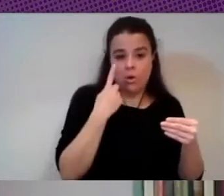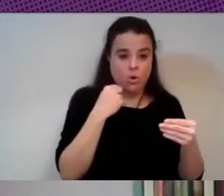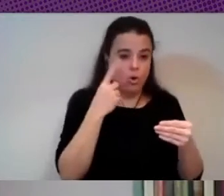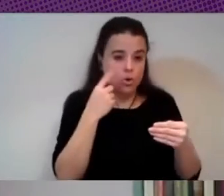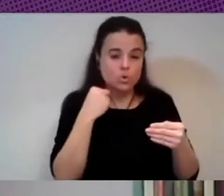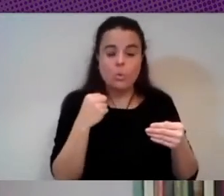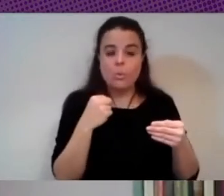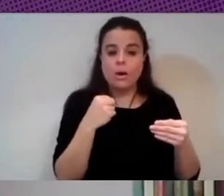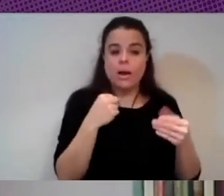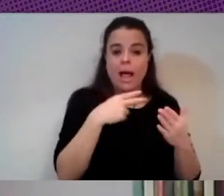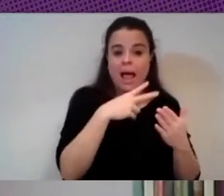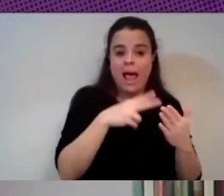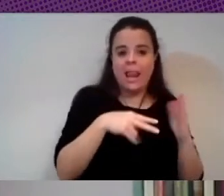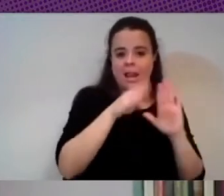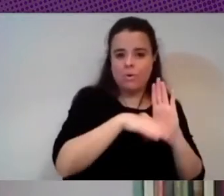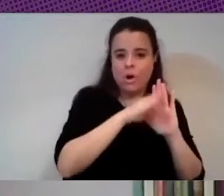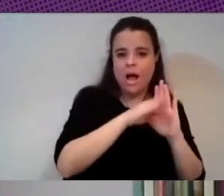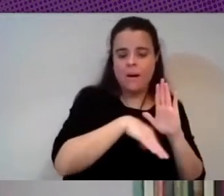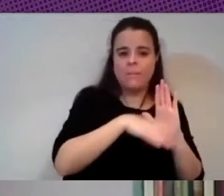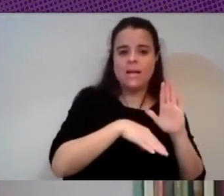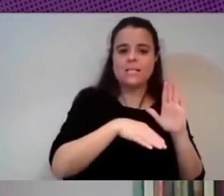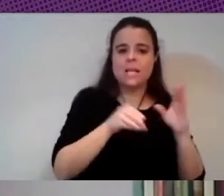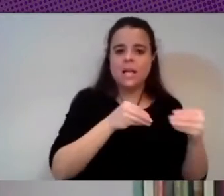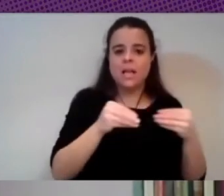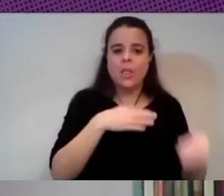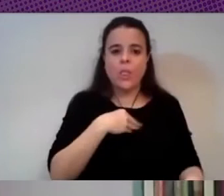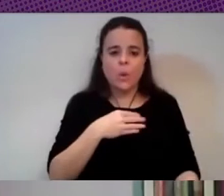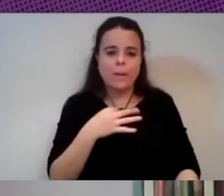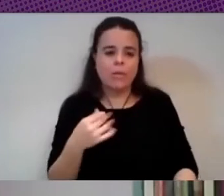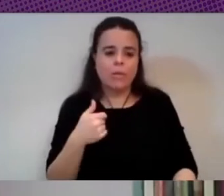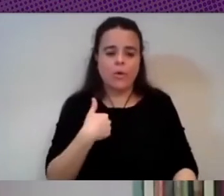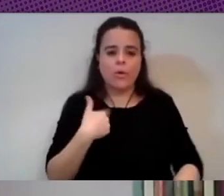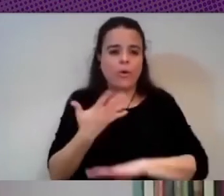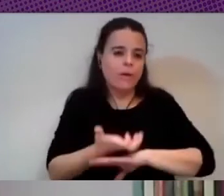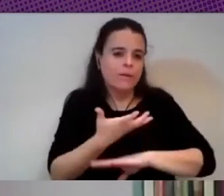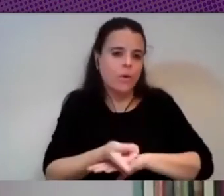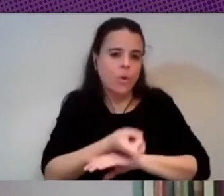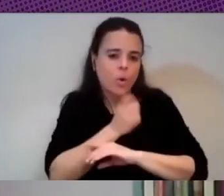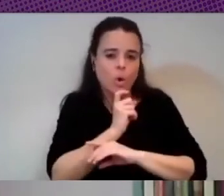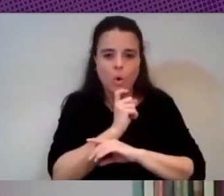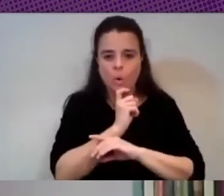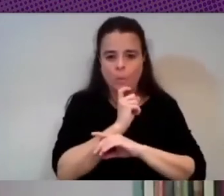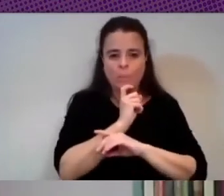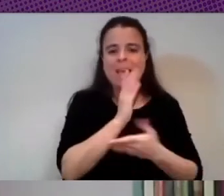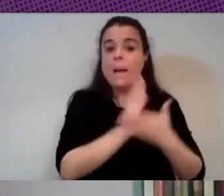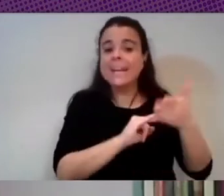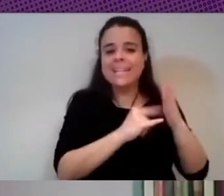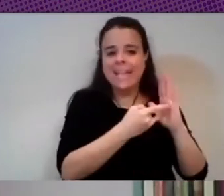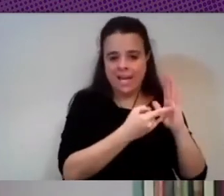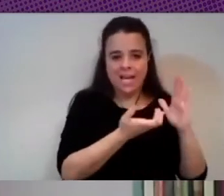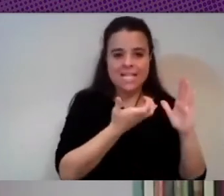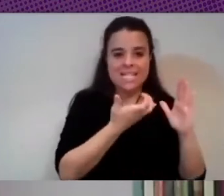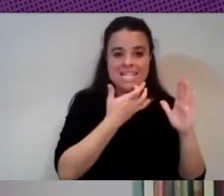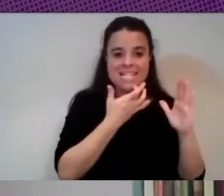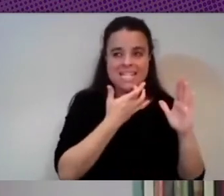programas ¿no? y la documentación de cómo la instalo y cómo toda la parte técnica sino una documentación